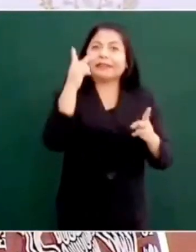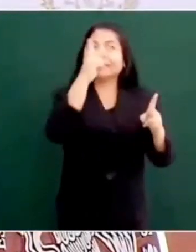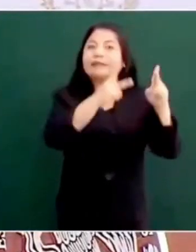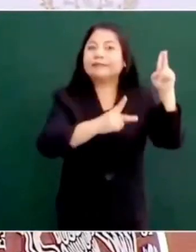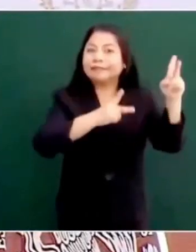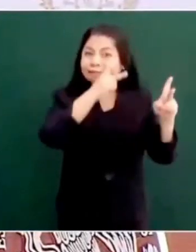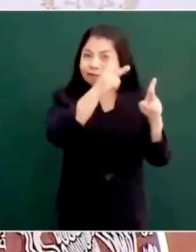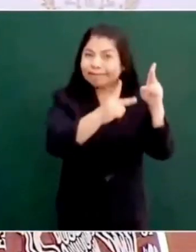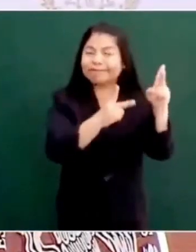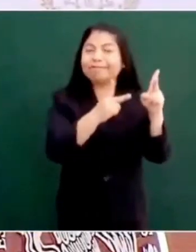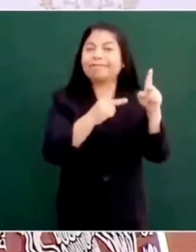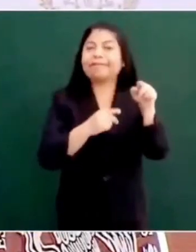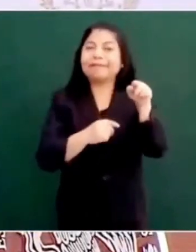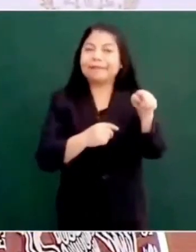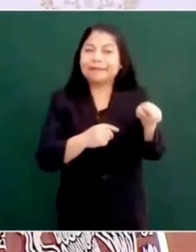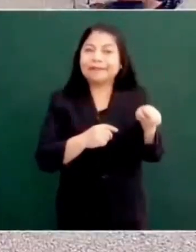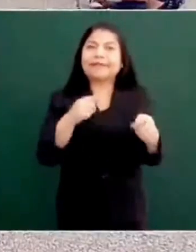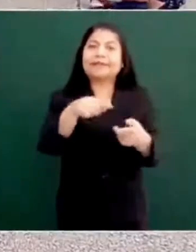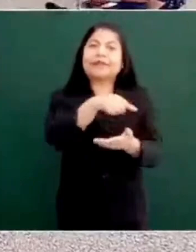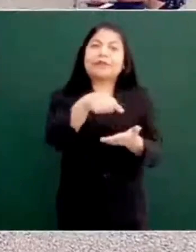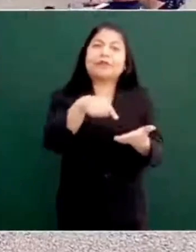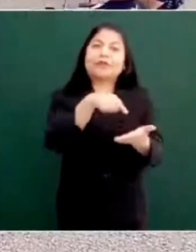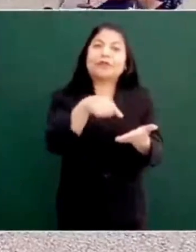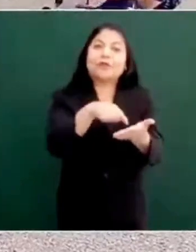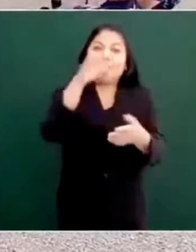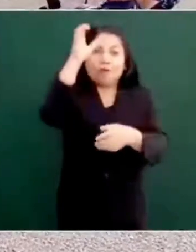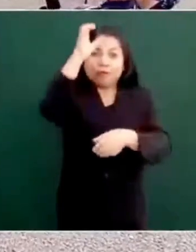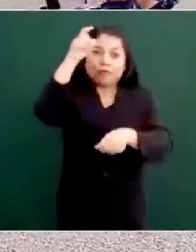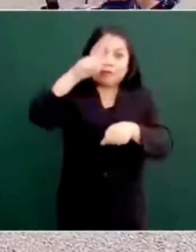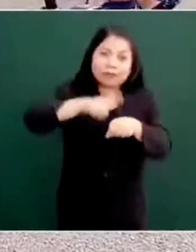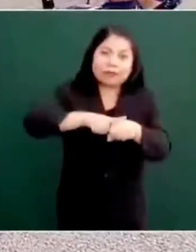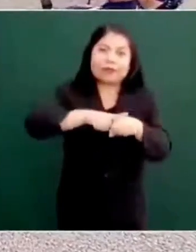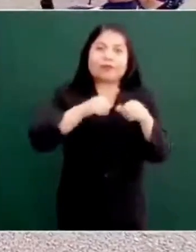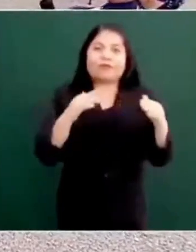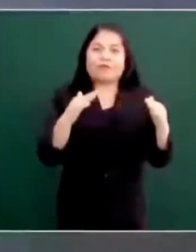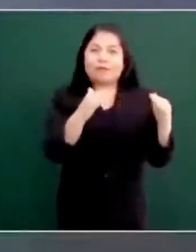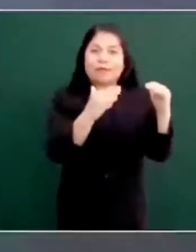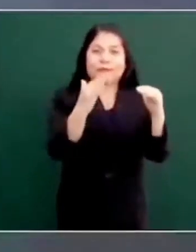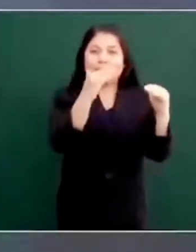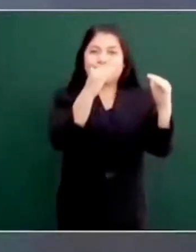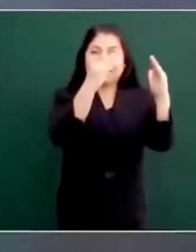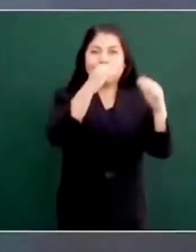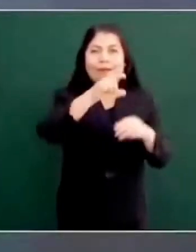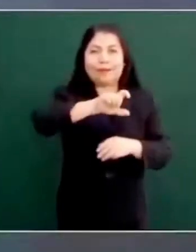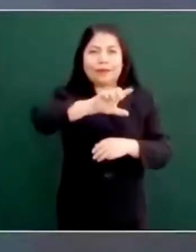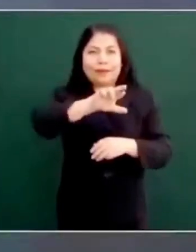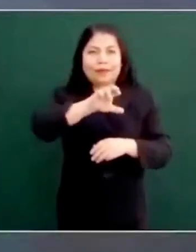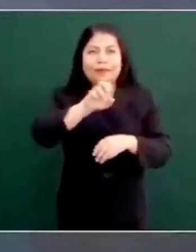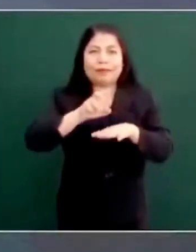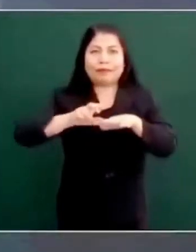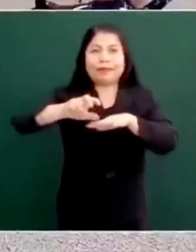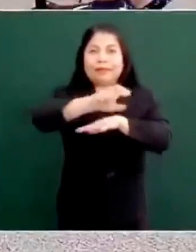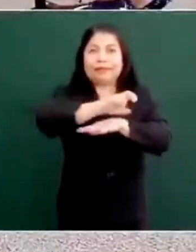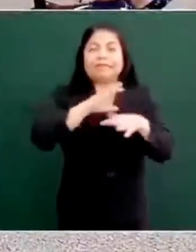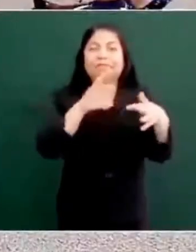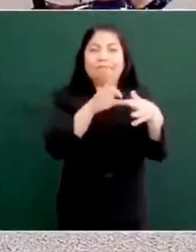destinos culturales y arqueológicos de Quintana Roo vinculados al Tren Maya. Gracias.